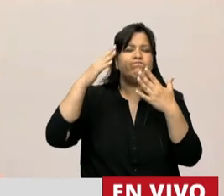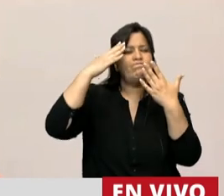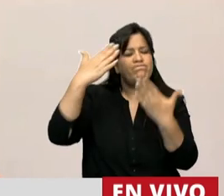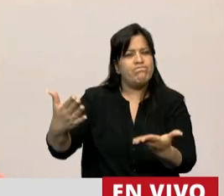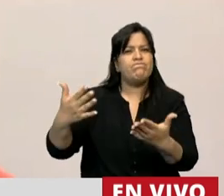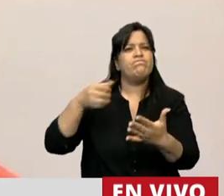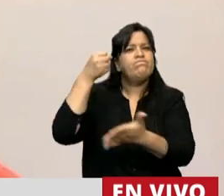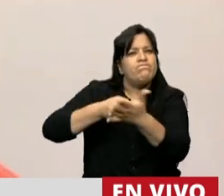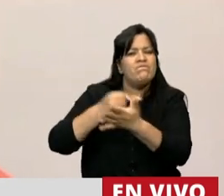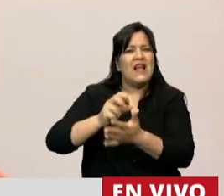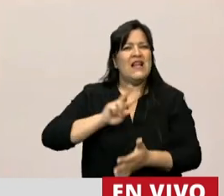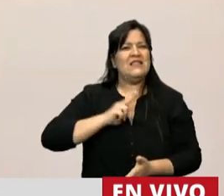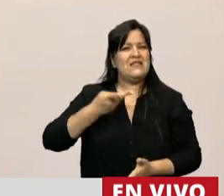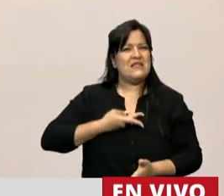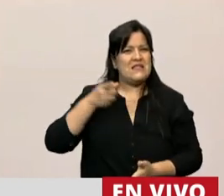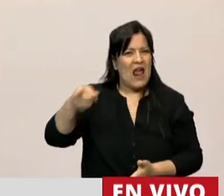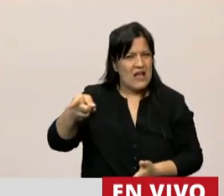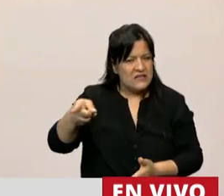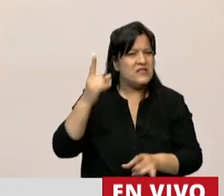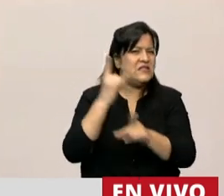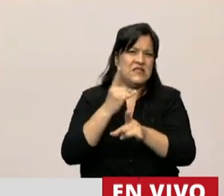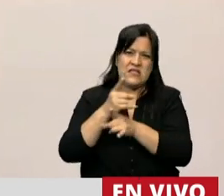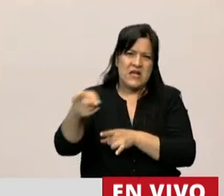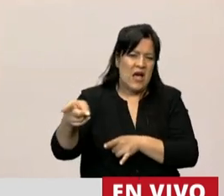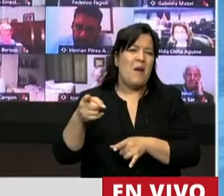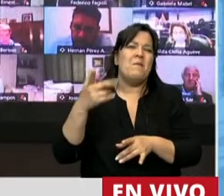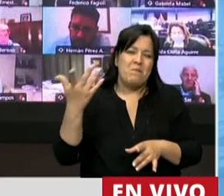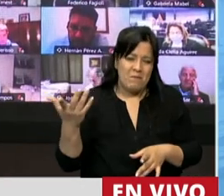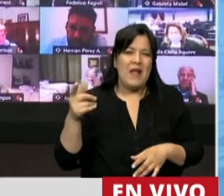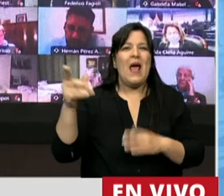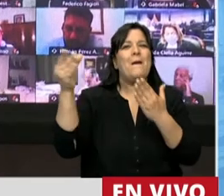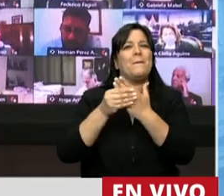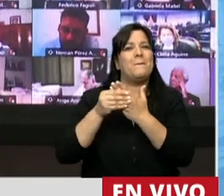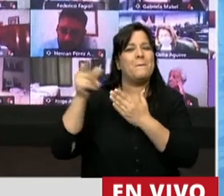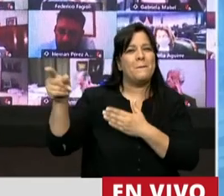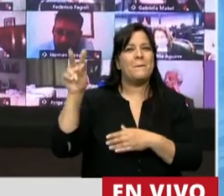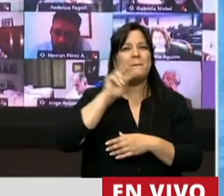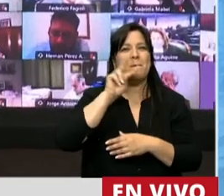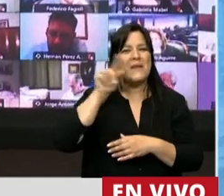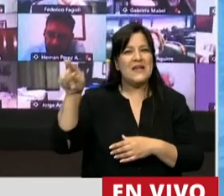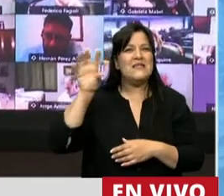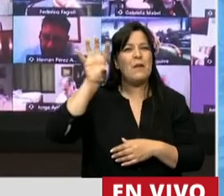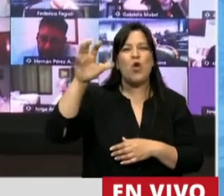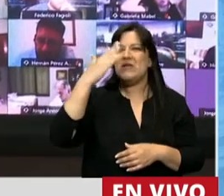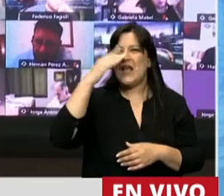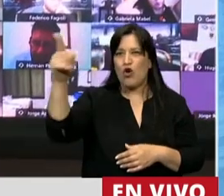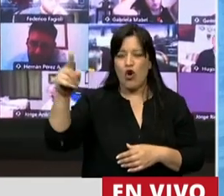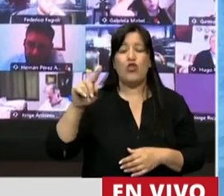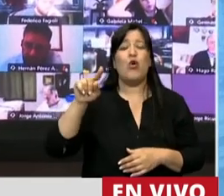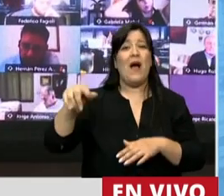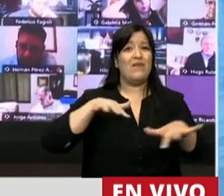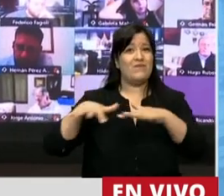que siempre nos trae a colación la ministra de la Mujer de Córdoba. Este